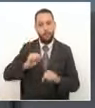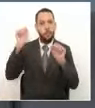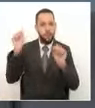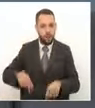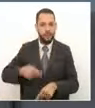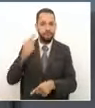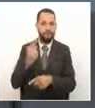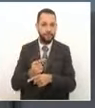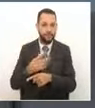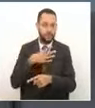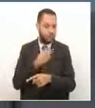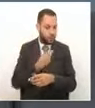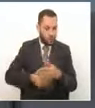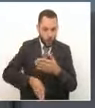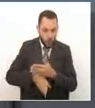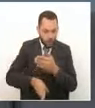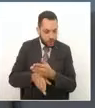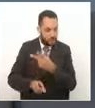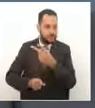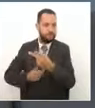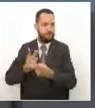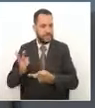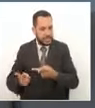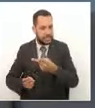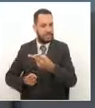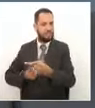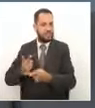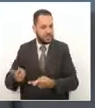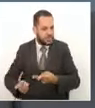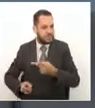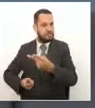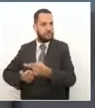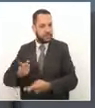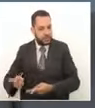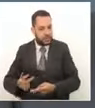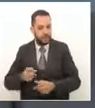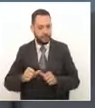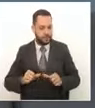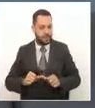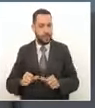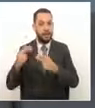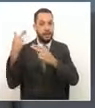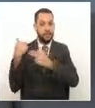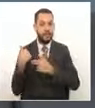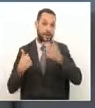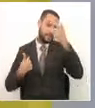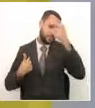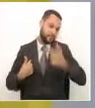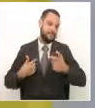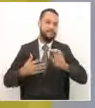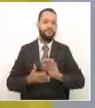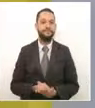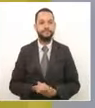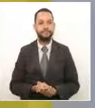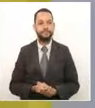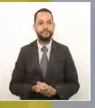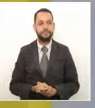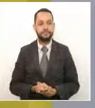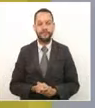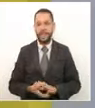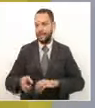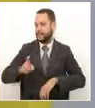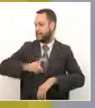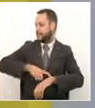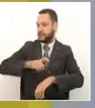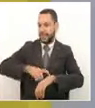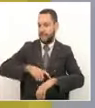haciéndole visita de inspección vigilancia y control permanente porque es una responsabilidad que nos atañe doctor javier tarío infortunadamente el